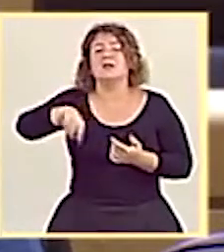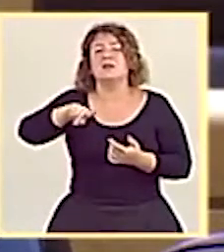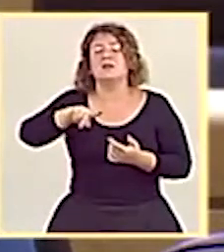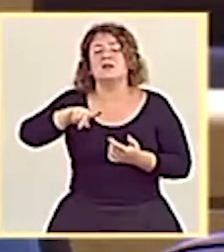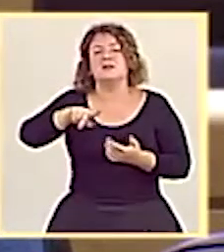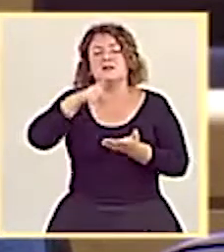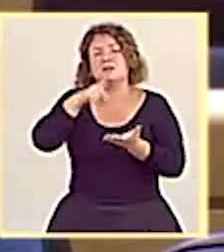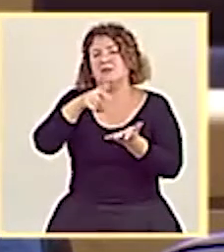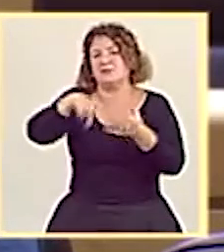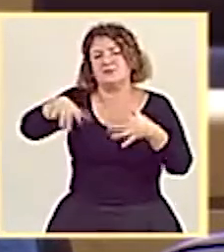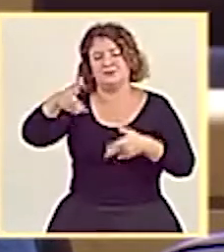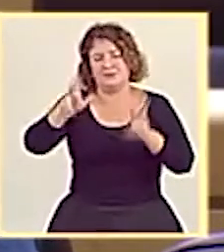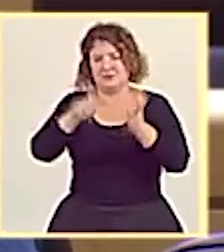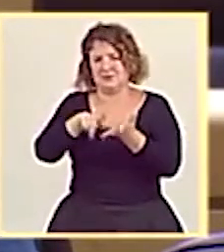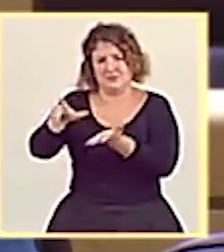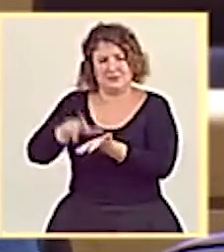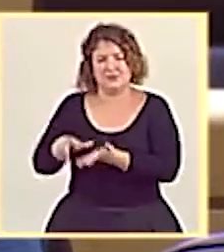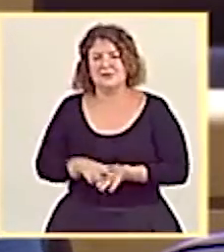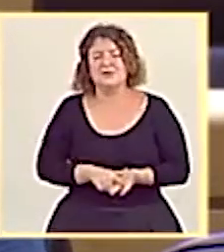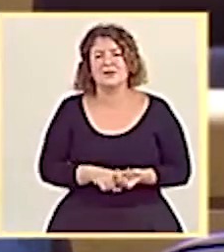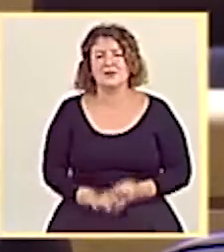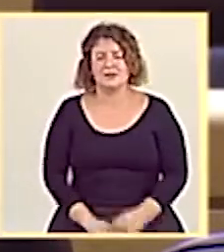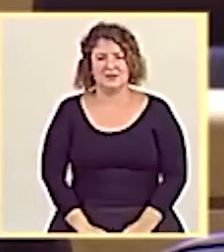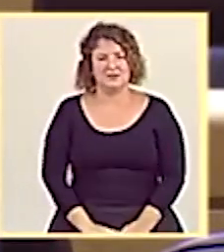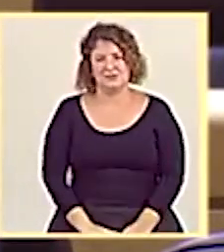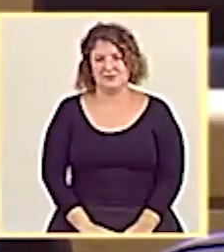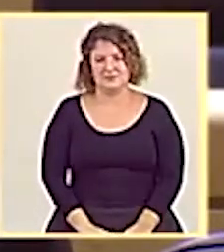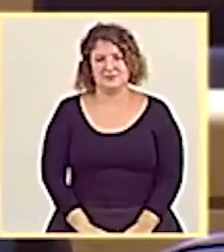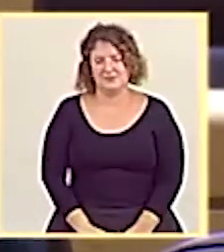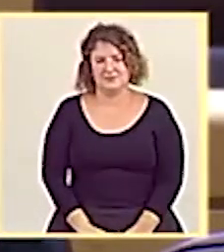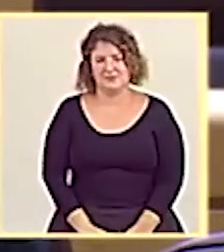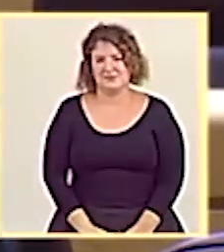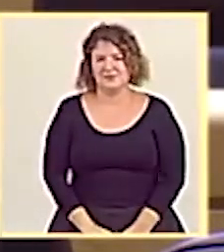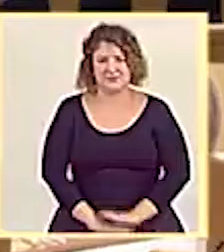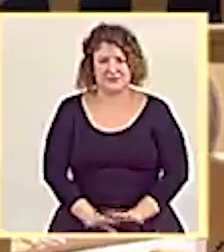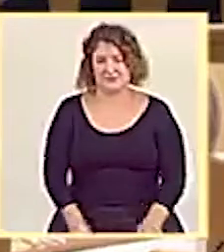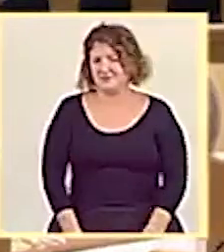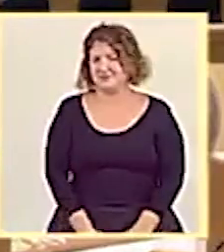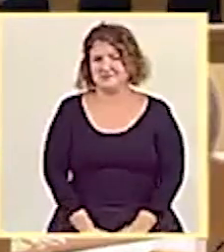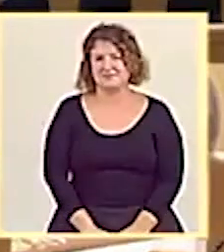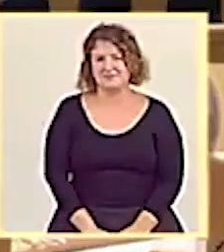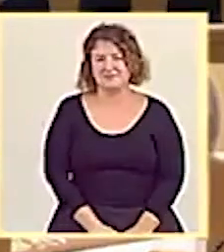cree profundamente que nuestra labor en esta Cámara consiste en esa defensa ultranza de nuestros valores.